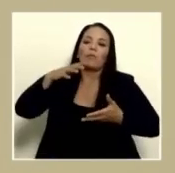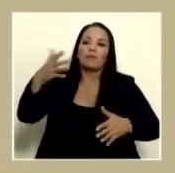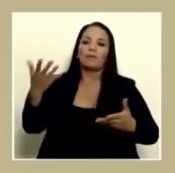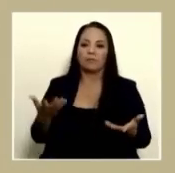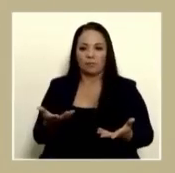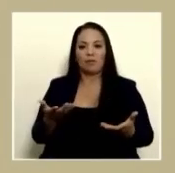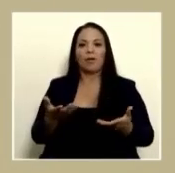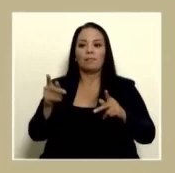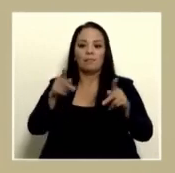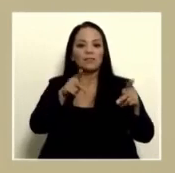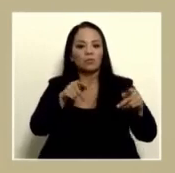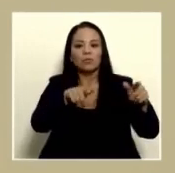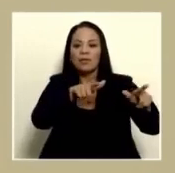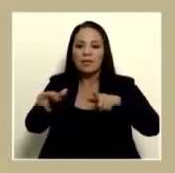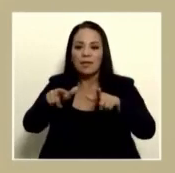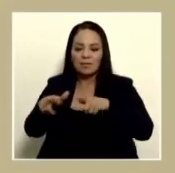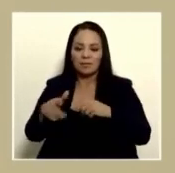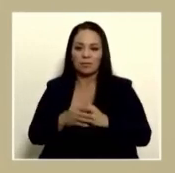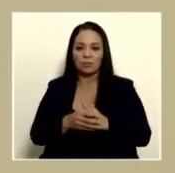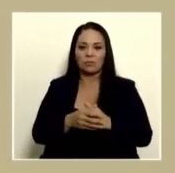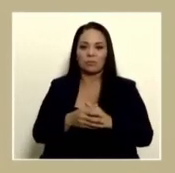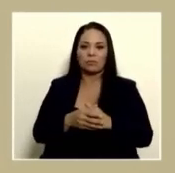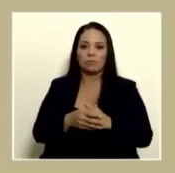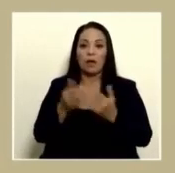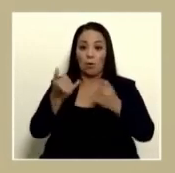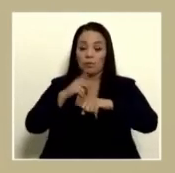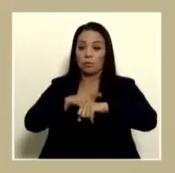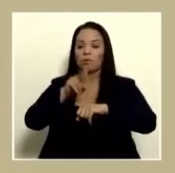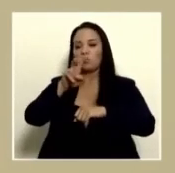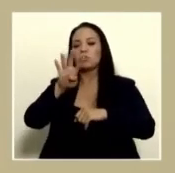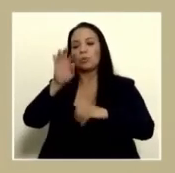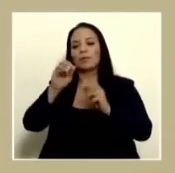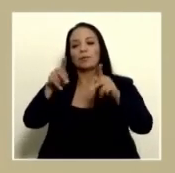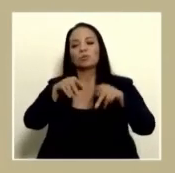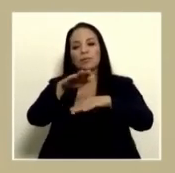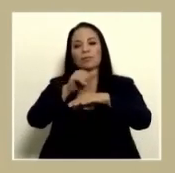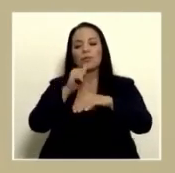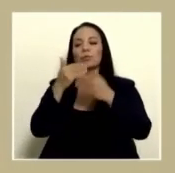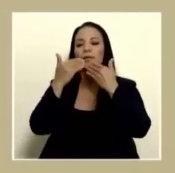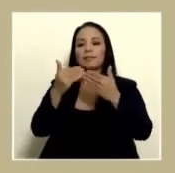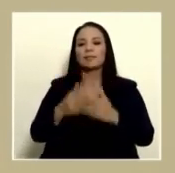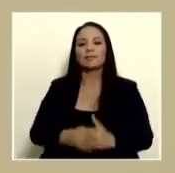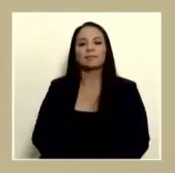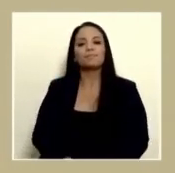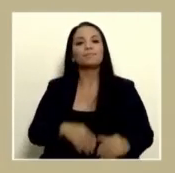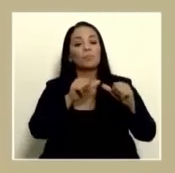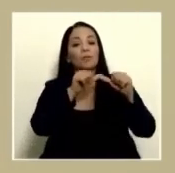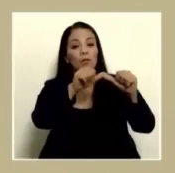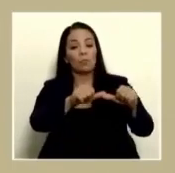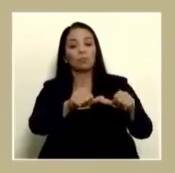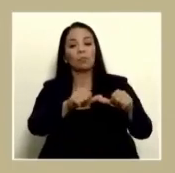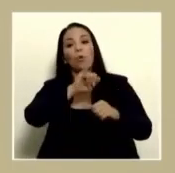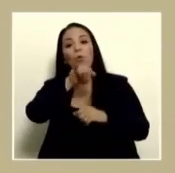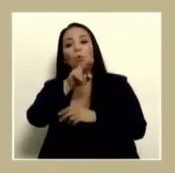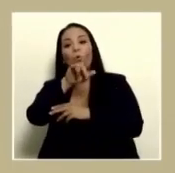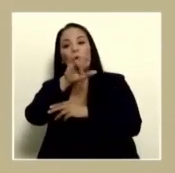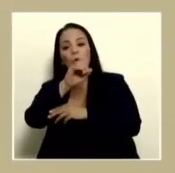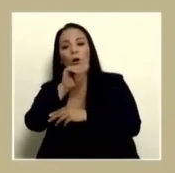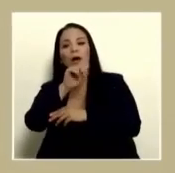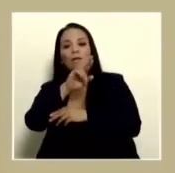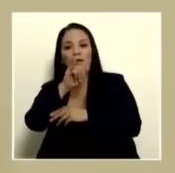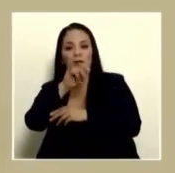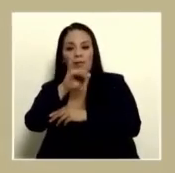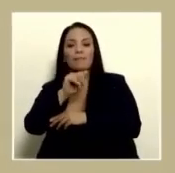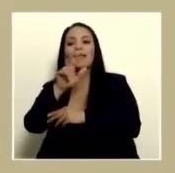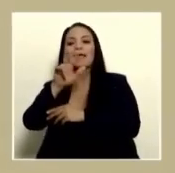reclutas listos en este momento estamos llamando 240 gracias continuamos ahora con Julio Arrieta